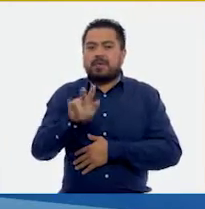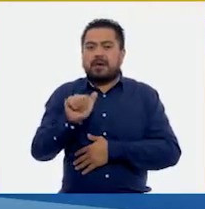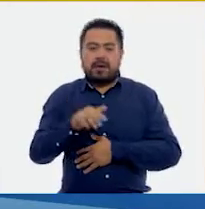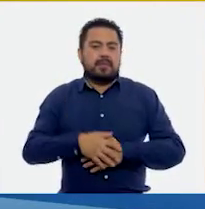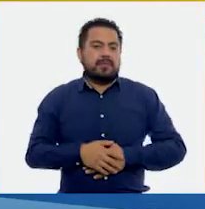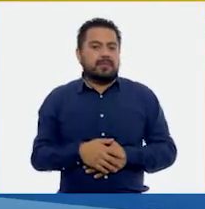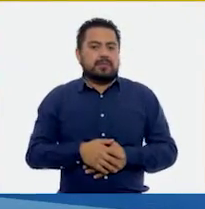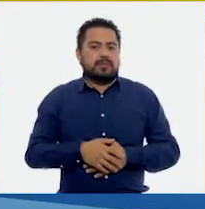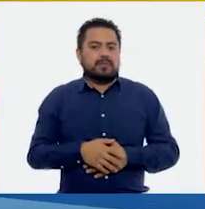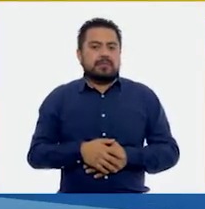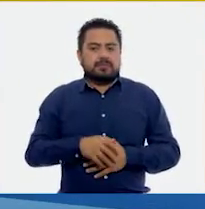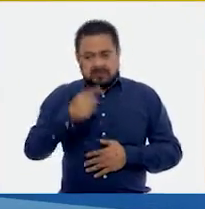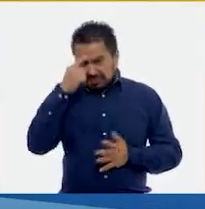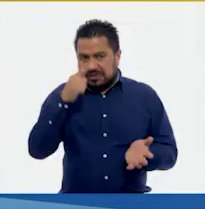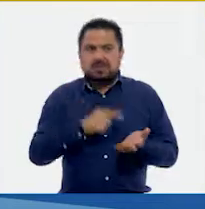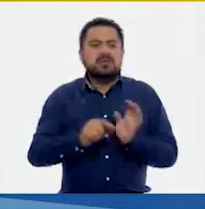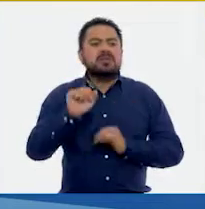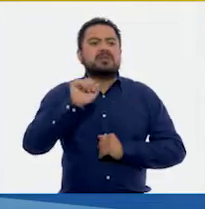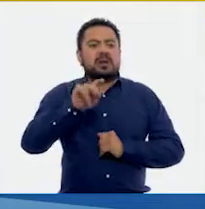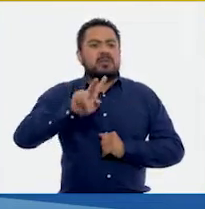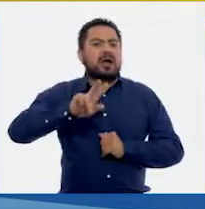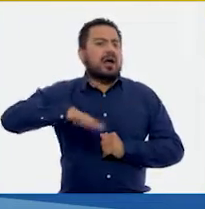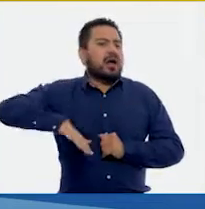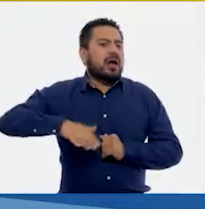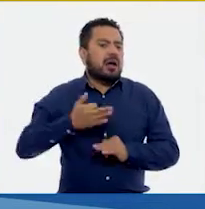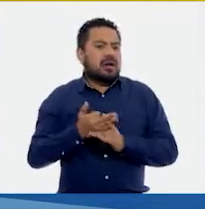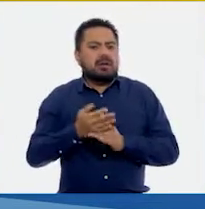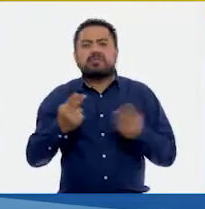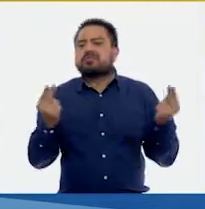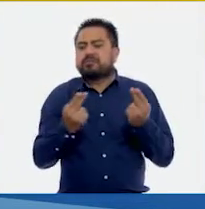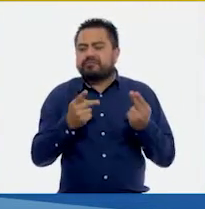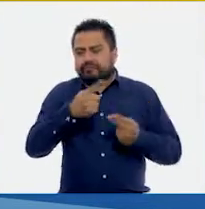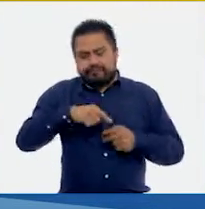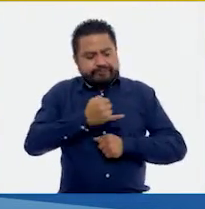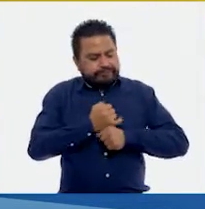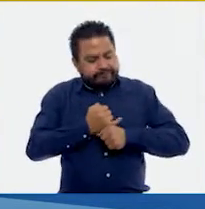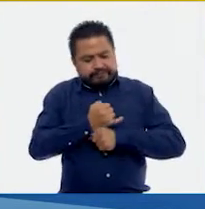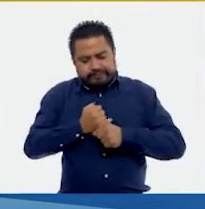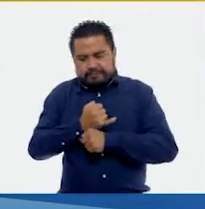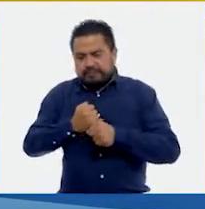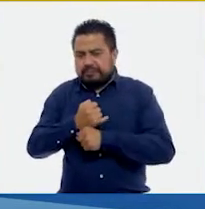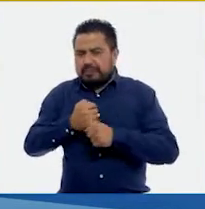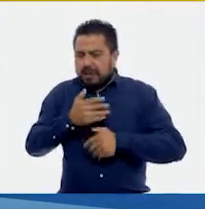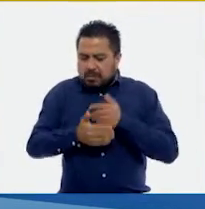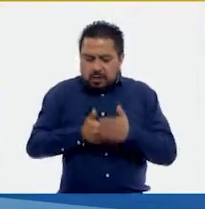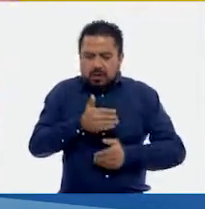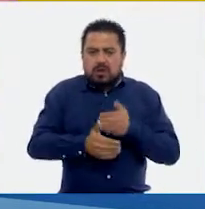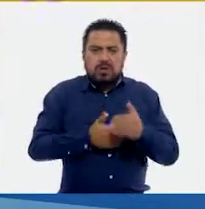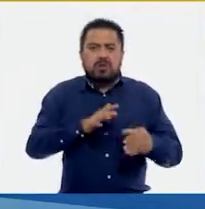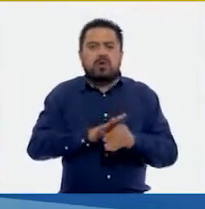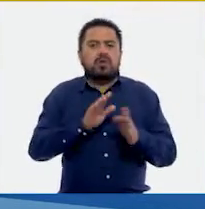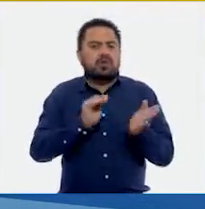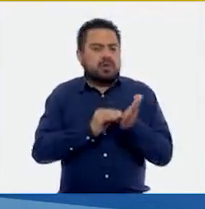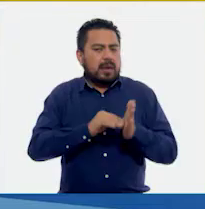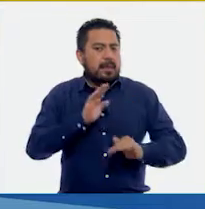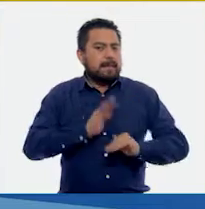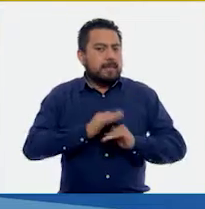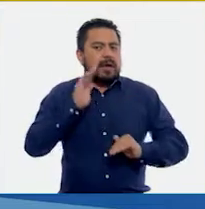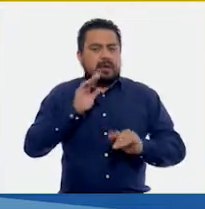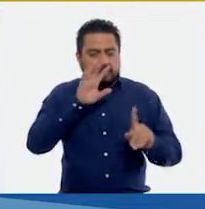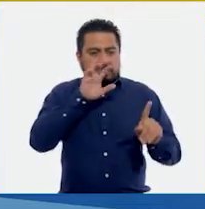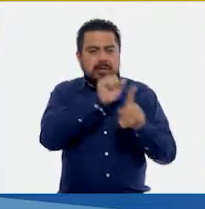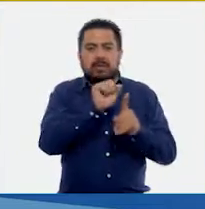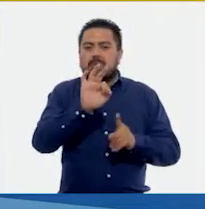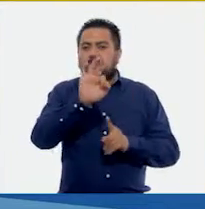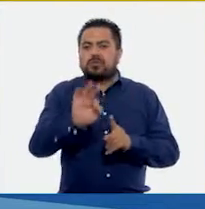Pues yo creo que sí. Sin embargo, pues bueno, es necesario que analicemos un procedimiento todavía más para calcular